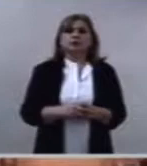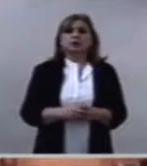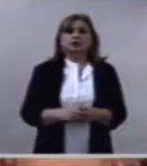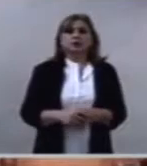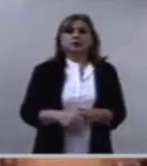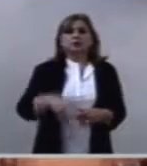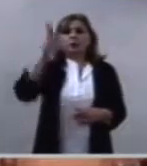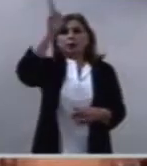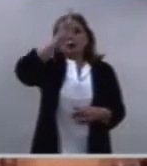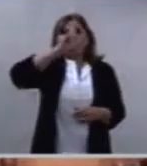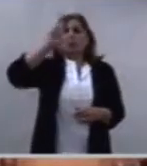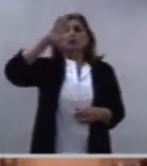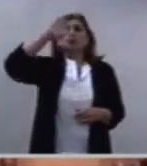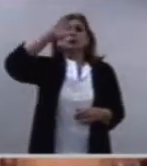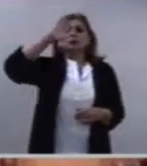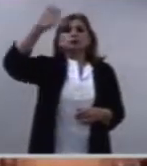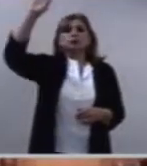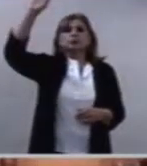del Señor.